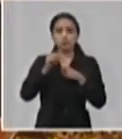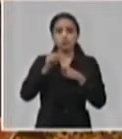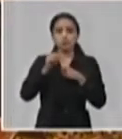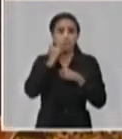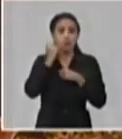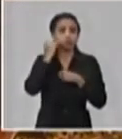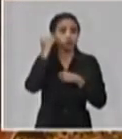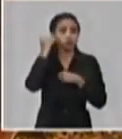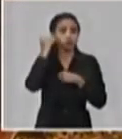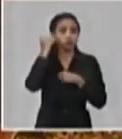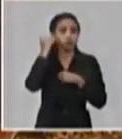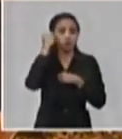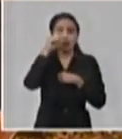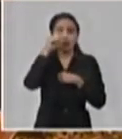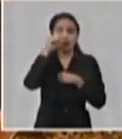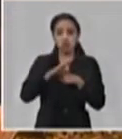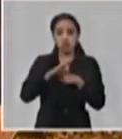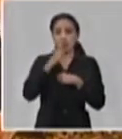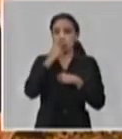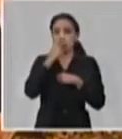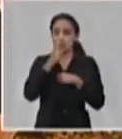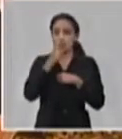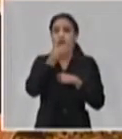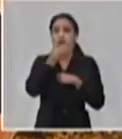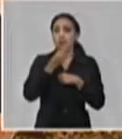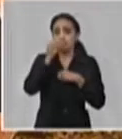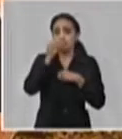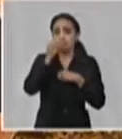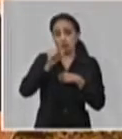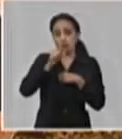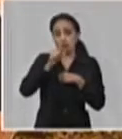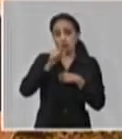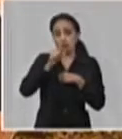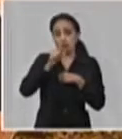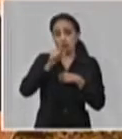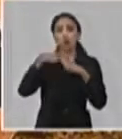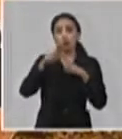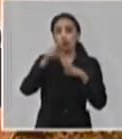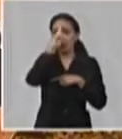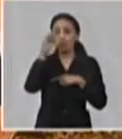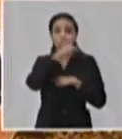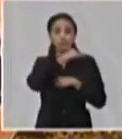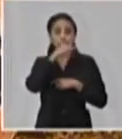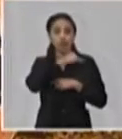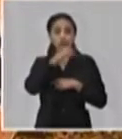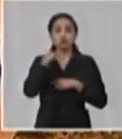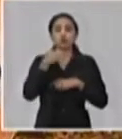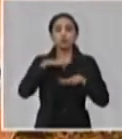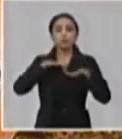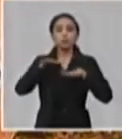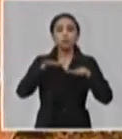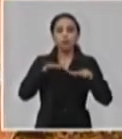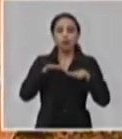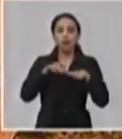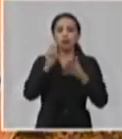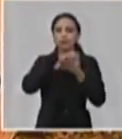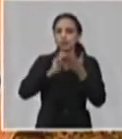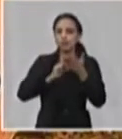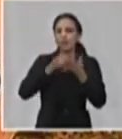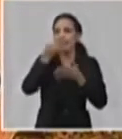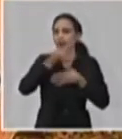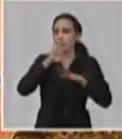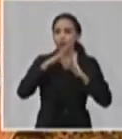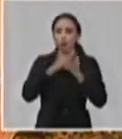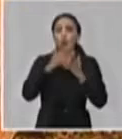niños, de adultos. Vinieron también los hospitales militares. Los preparamos. Están escritos los protocolos de atención.